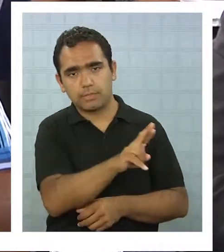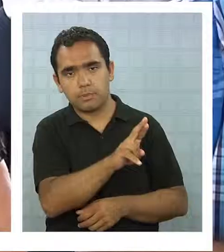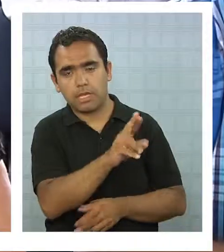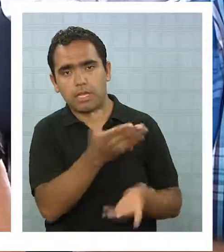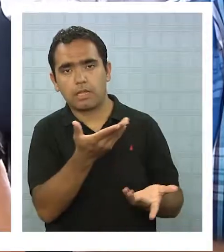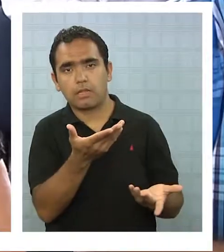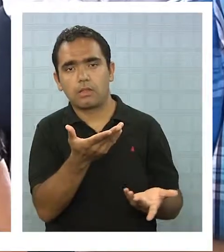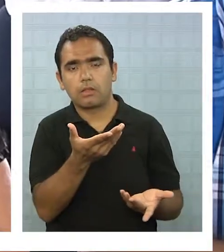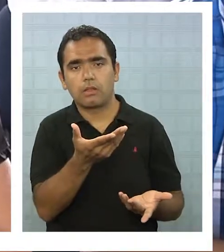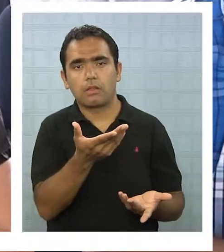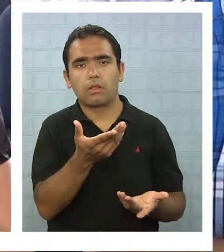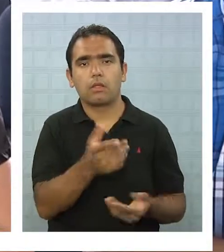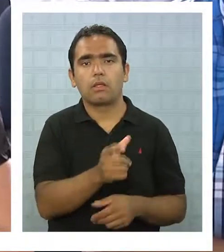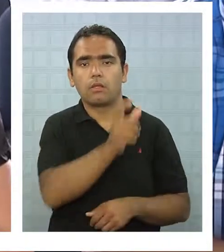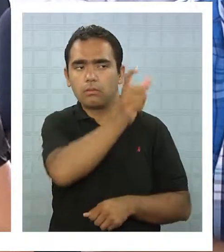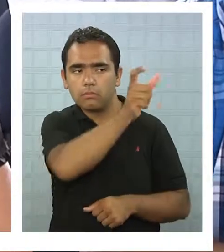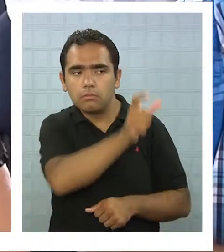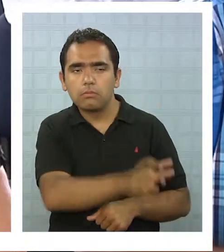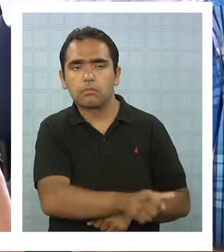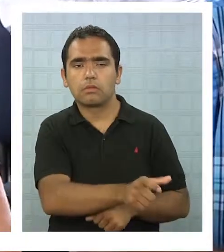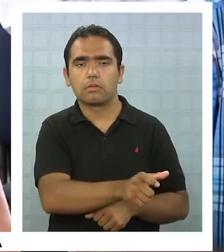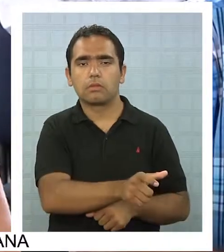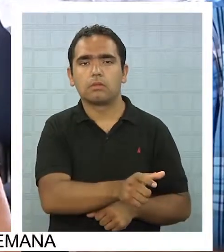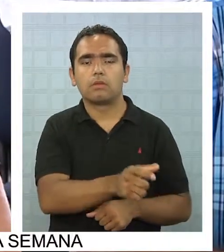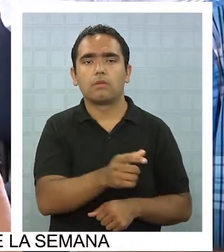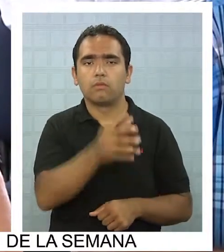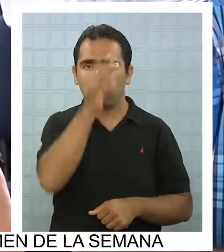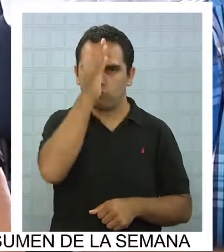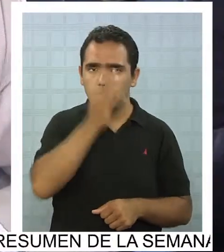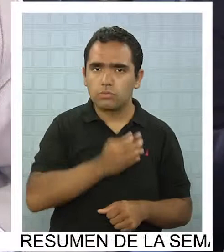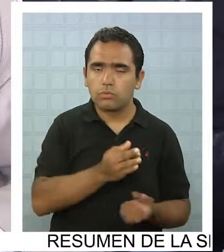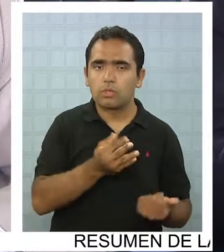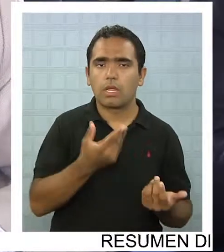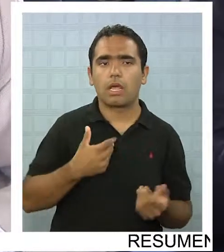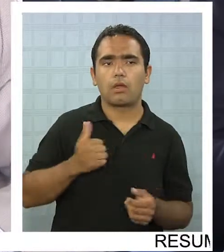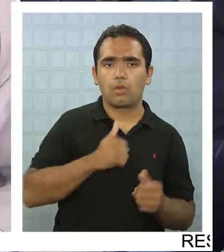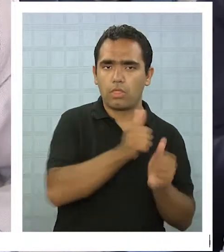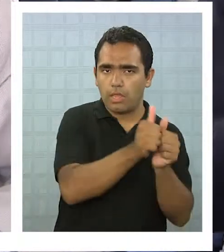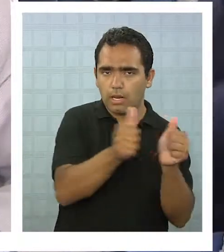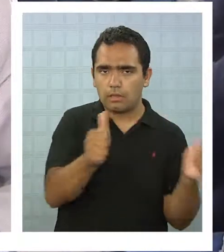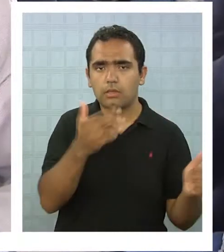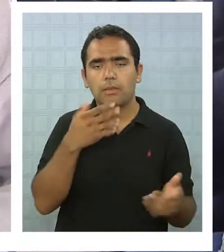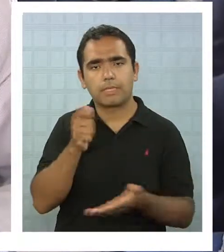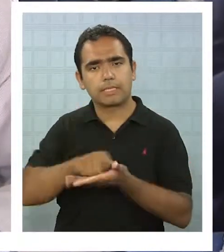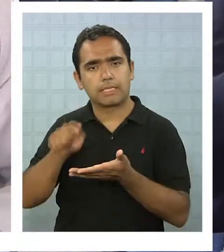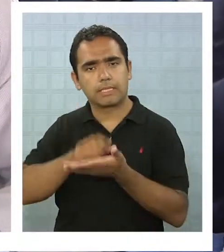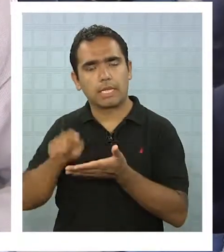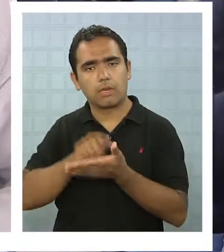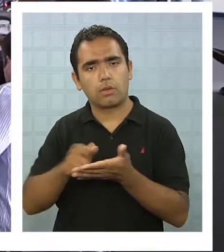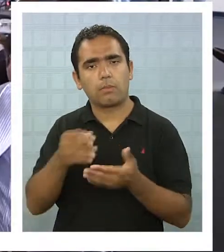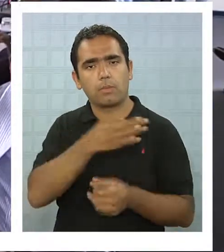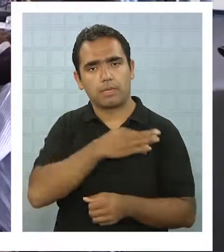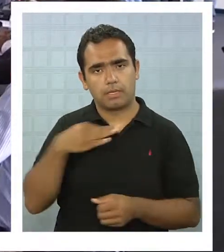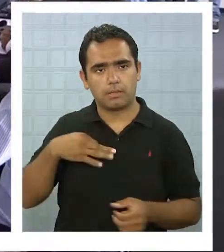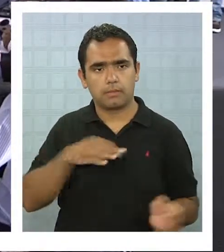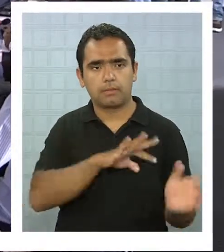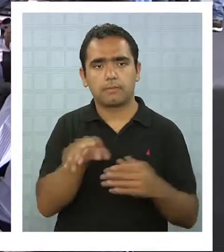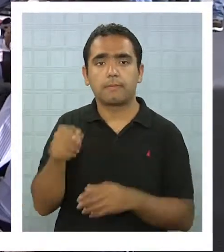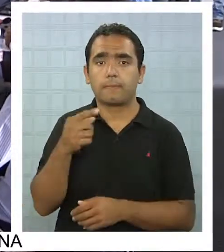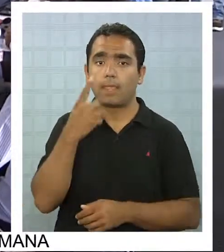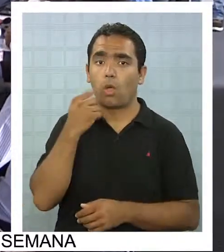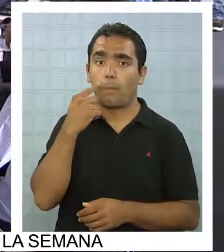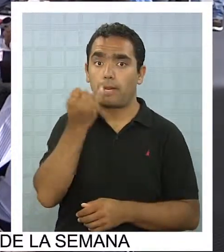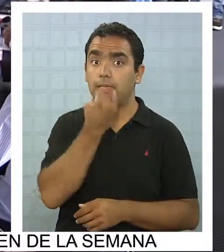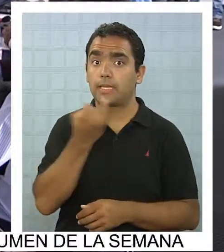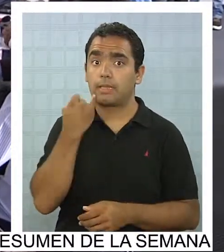fuertemente a funcionarios del Gobierno Regional, a directores del servicio y a secretarios regionales ministeriales. Según el